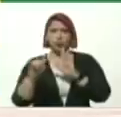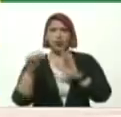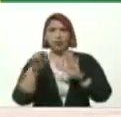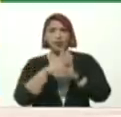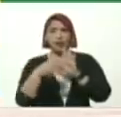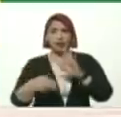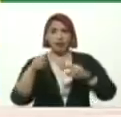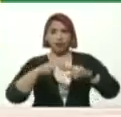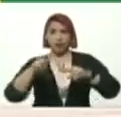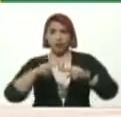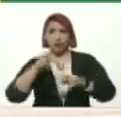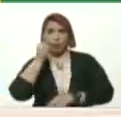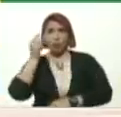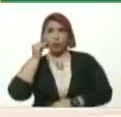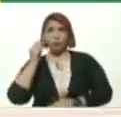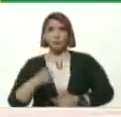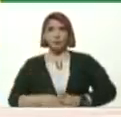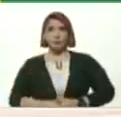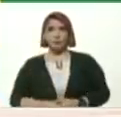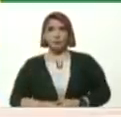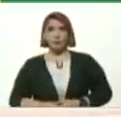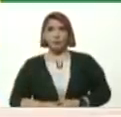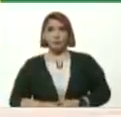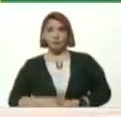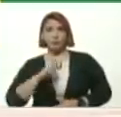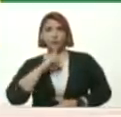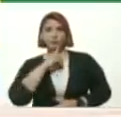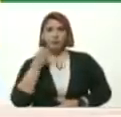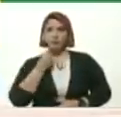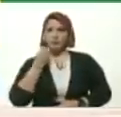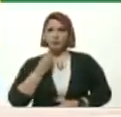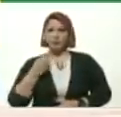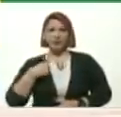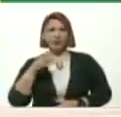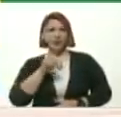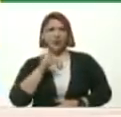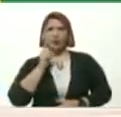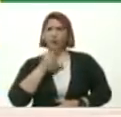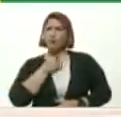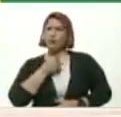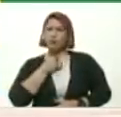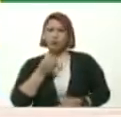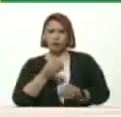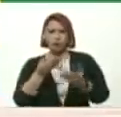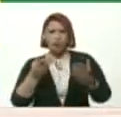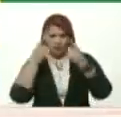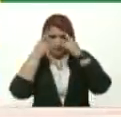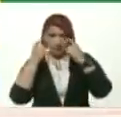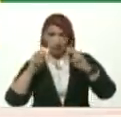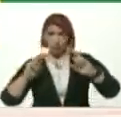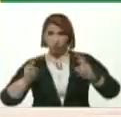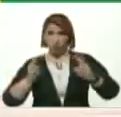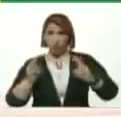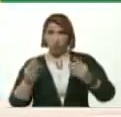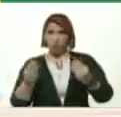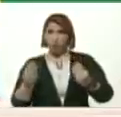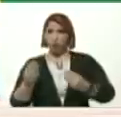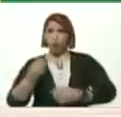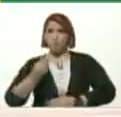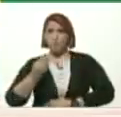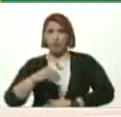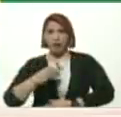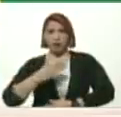Las niñas Lo que llaman Los adolescentes A mí no me gusta Ustedes son expertos En la materia Mucho más que yo